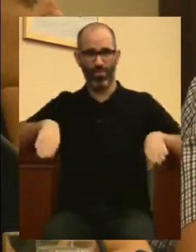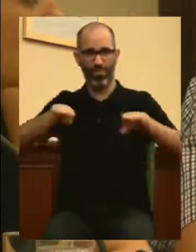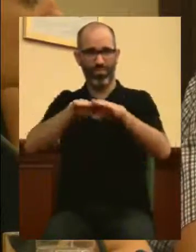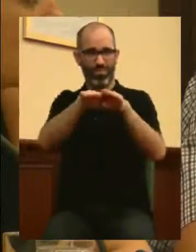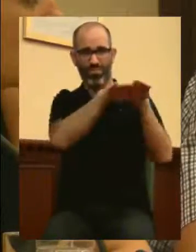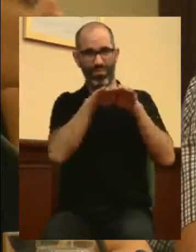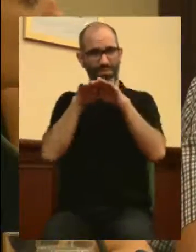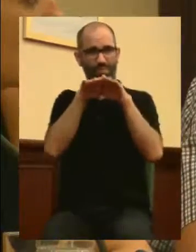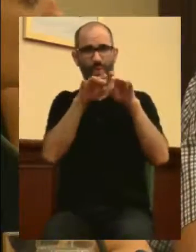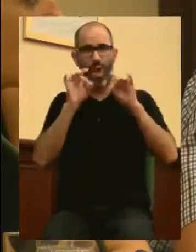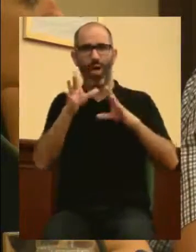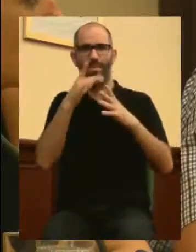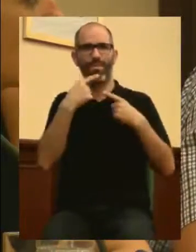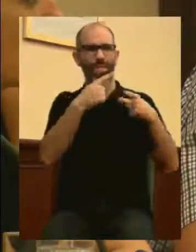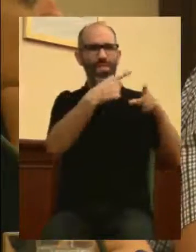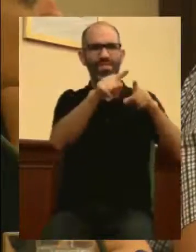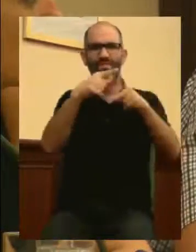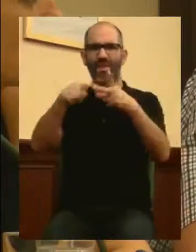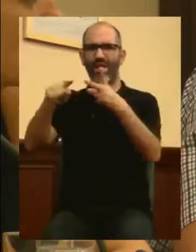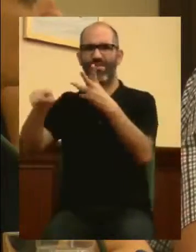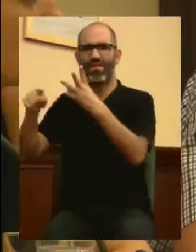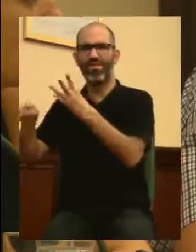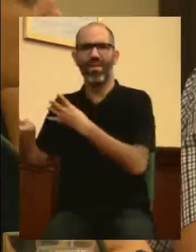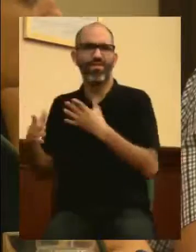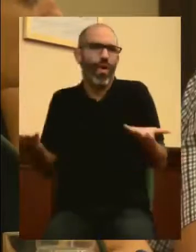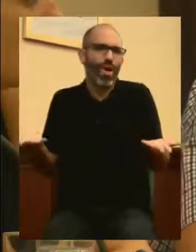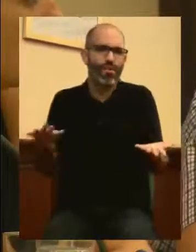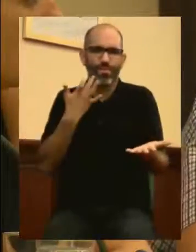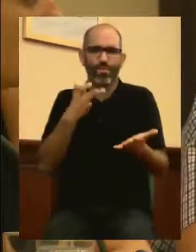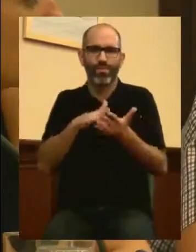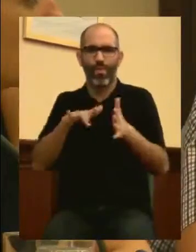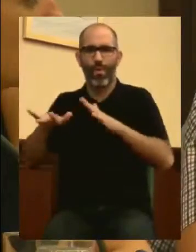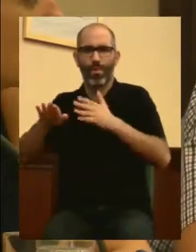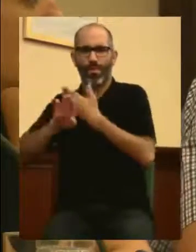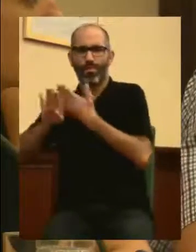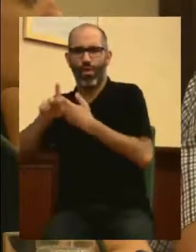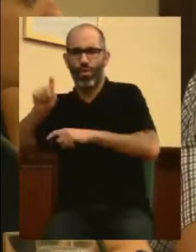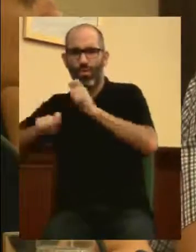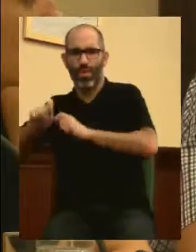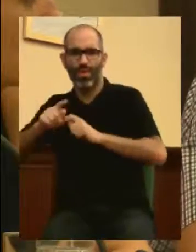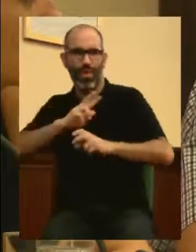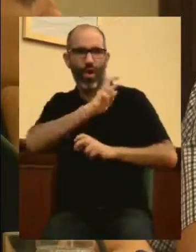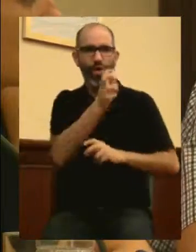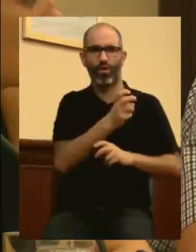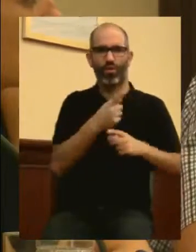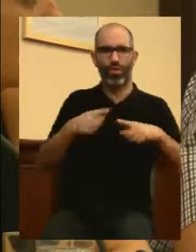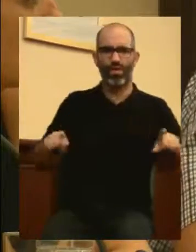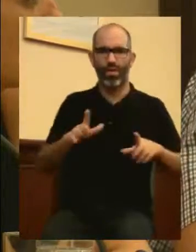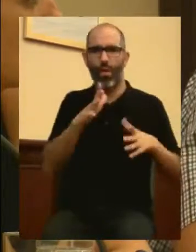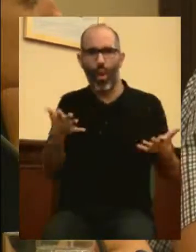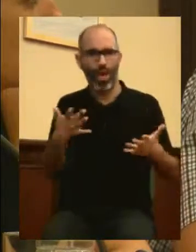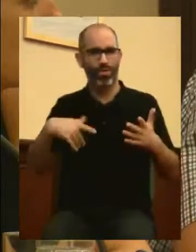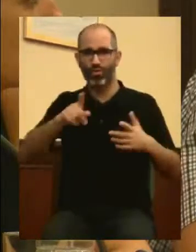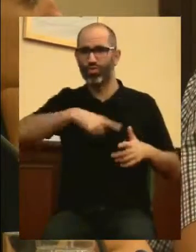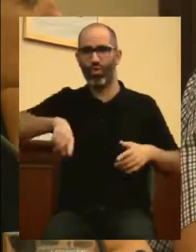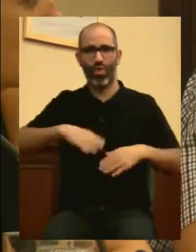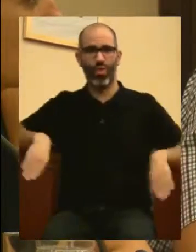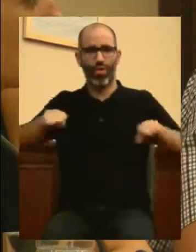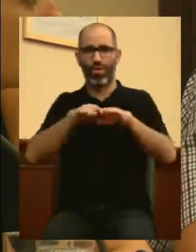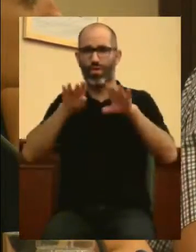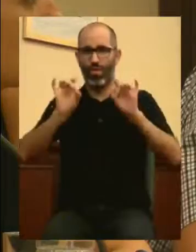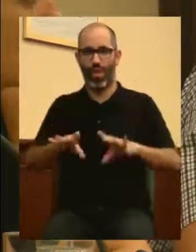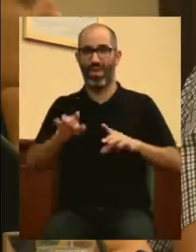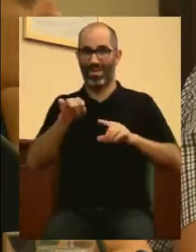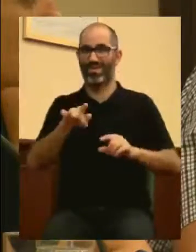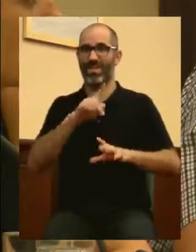¿Cuál es la diferencia? ¿Cuál es la diferencia? Que el movimiento vecinal era peligroso en su momento y había que hacerlo dependiente. Esta es la clave del debate de hoy,